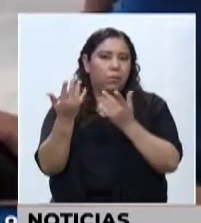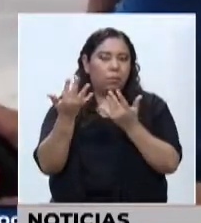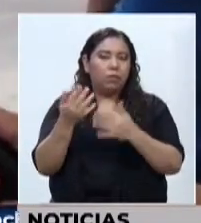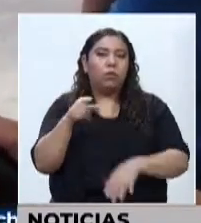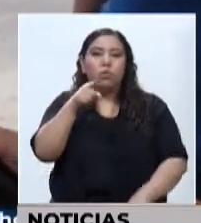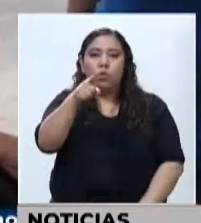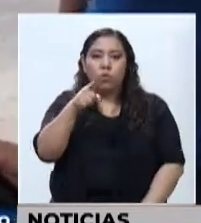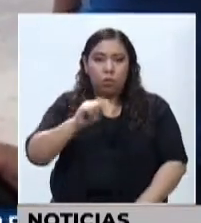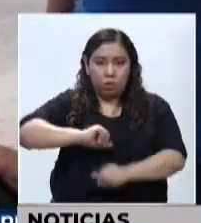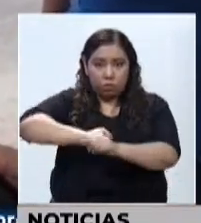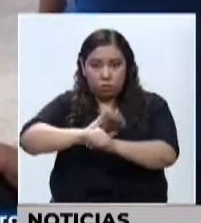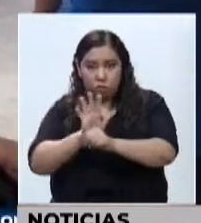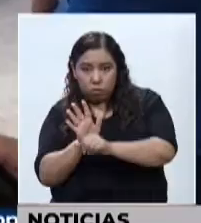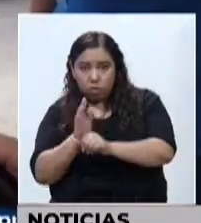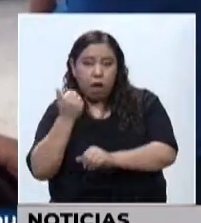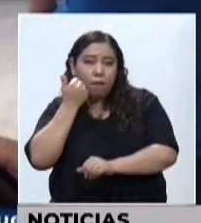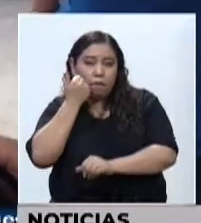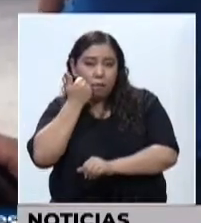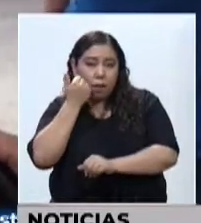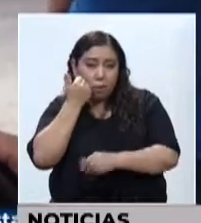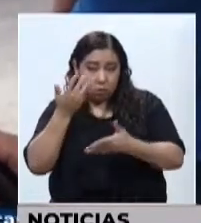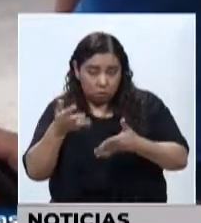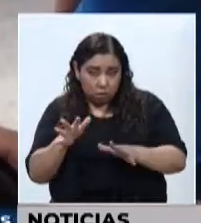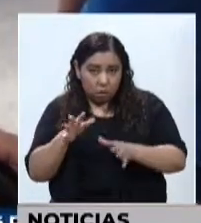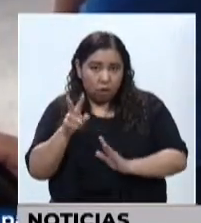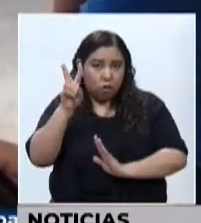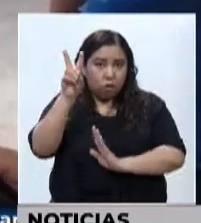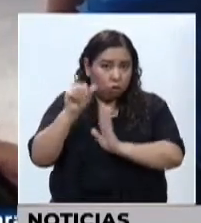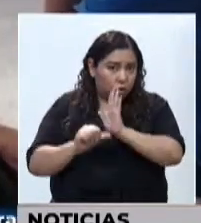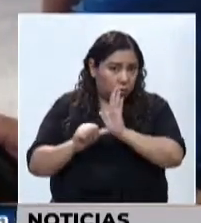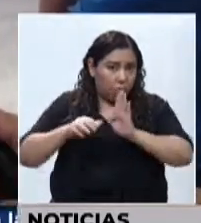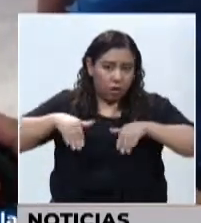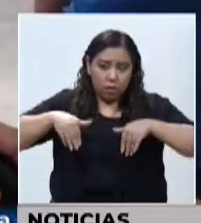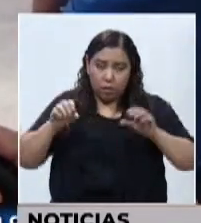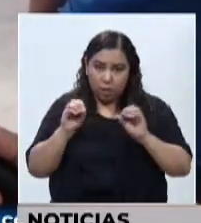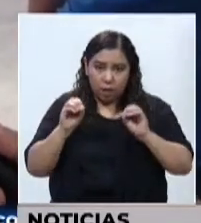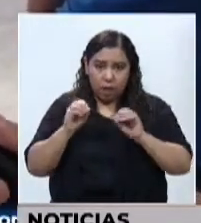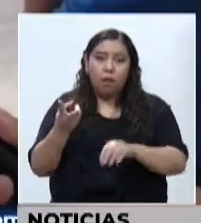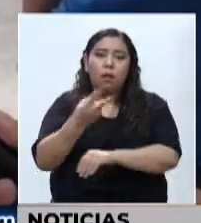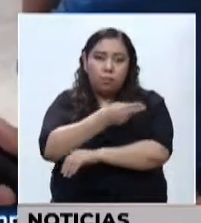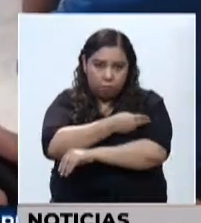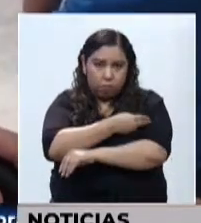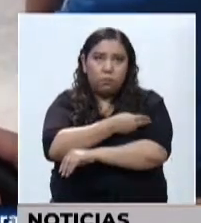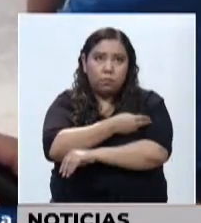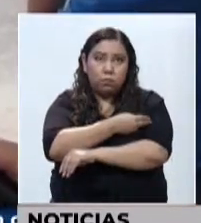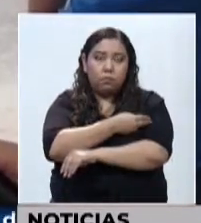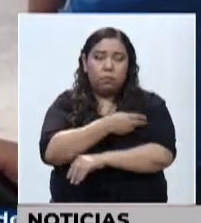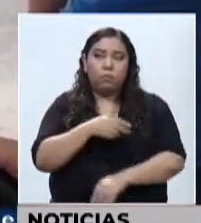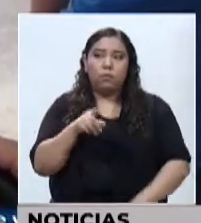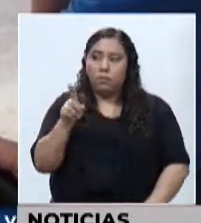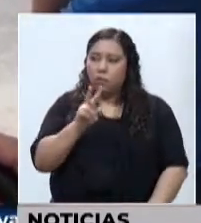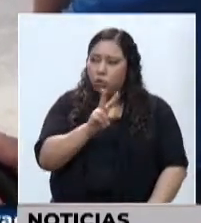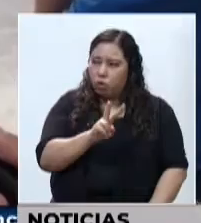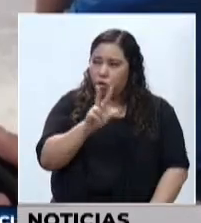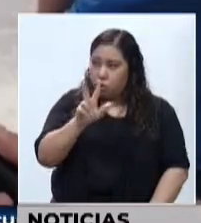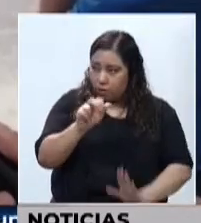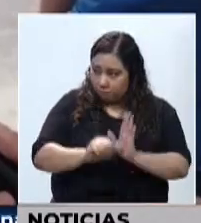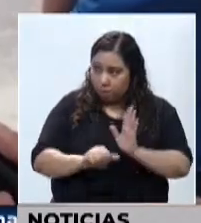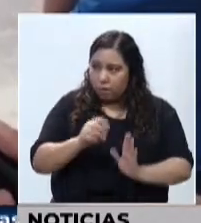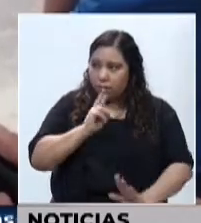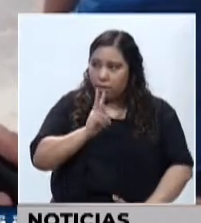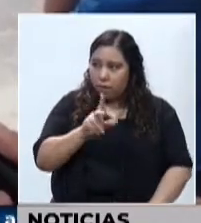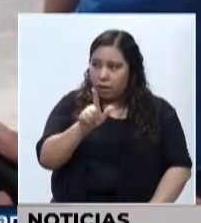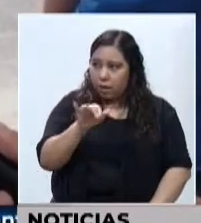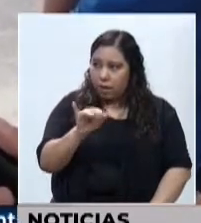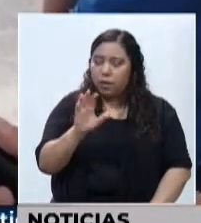COVID. Si la persona tiene COVID, no ha pasado los dos meses, no se la colocamos. Si no, a los tres meses. También, una vez que le